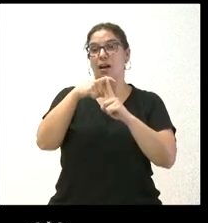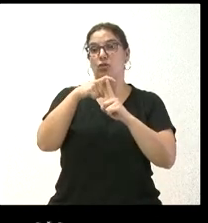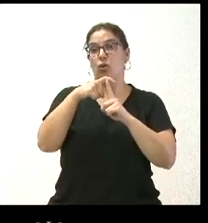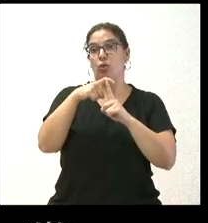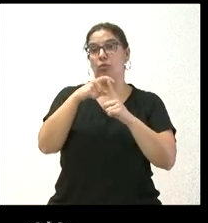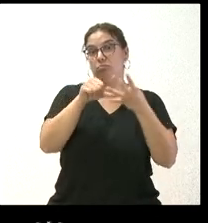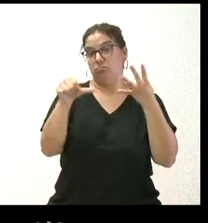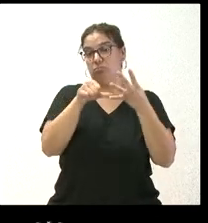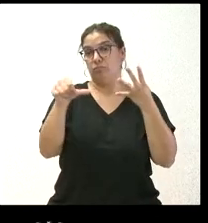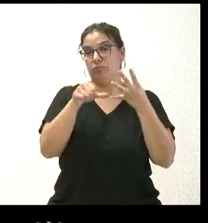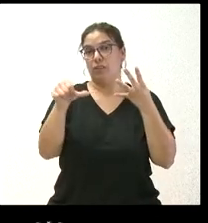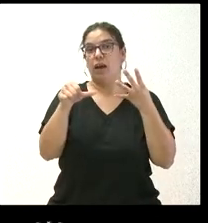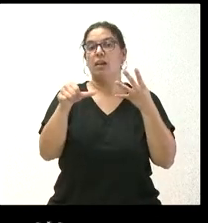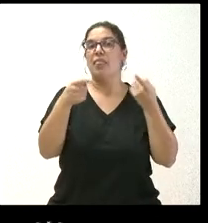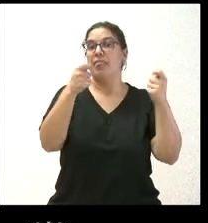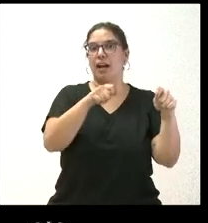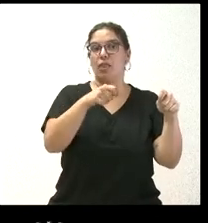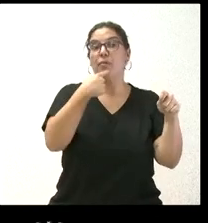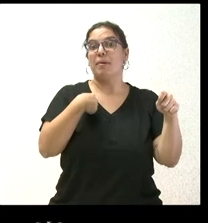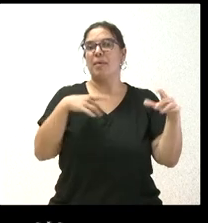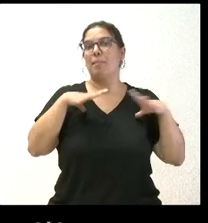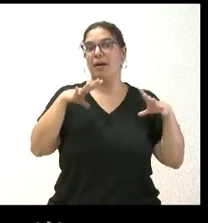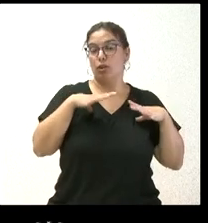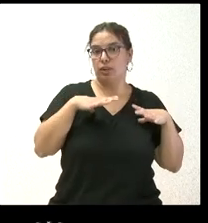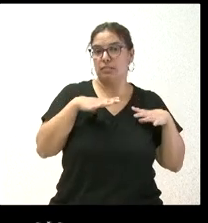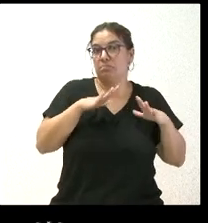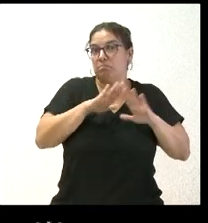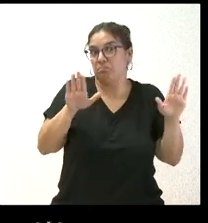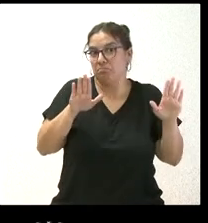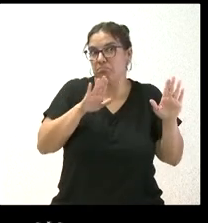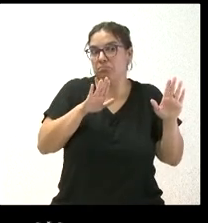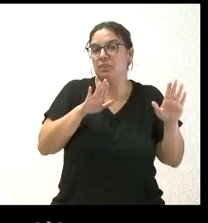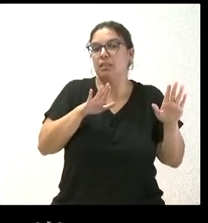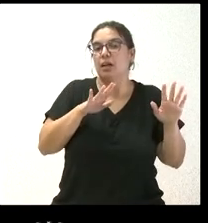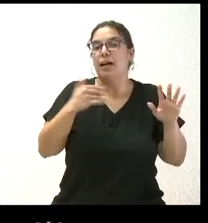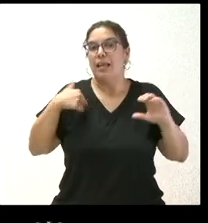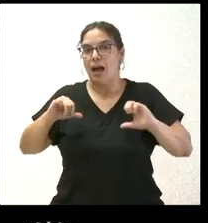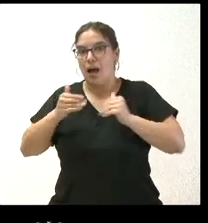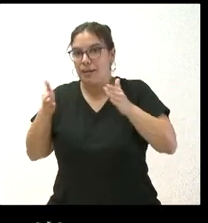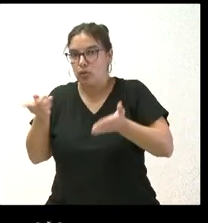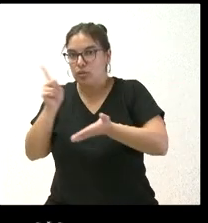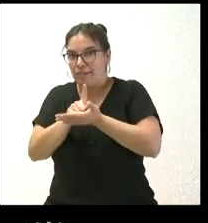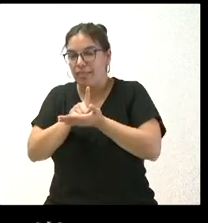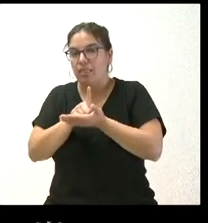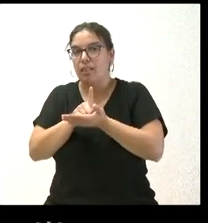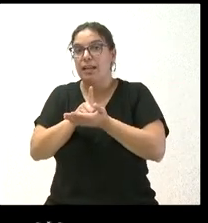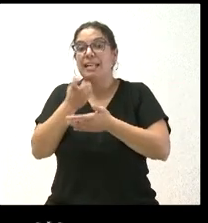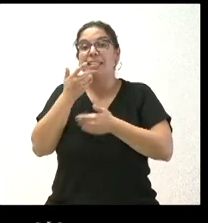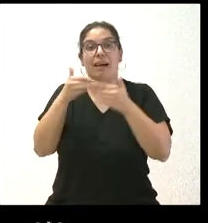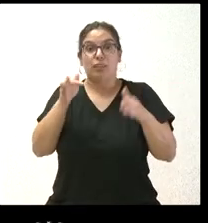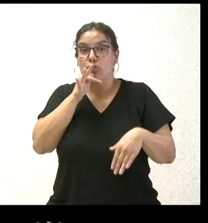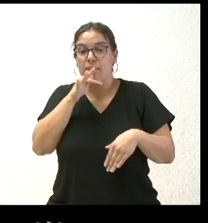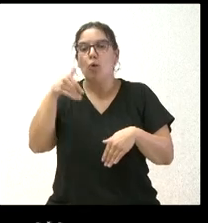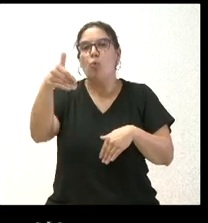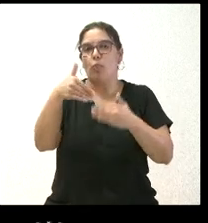dijeron que supuestamente por vacaciones, y quería saber si se han retomado ya las sesiones o si no lo han hecho, cuándo va a suceder.